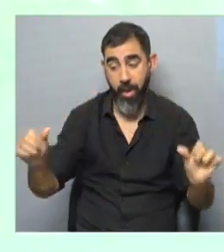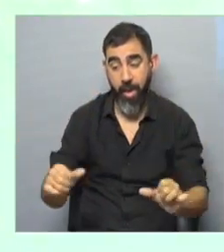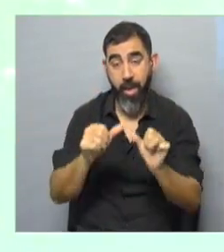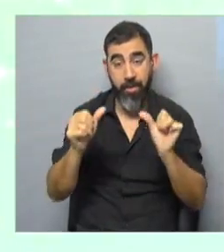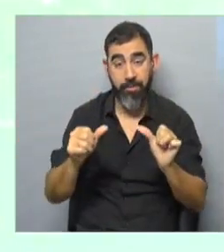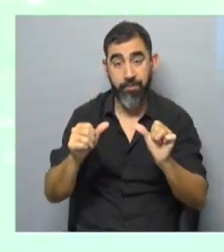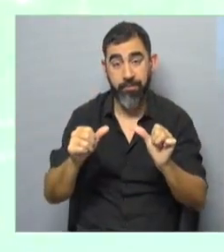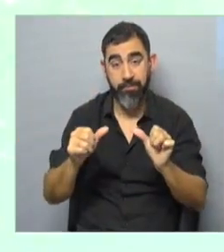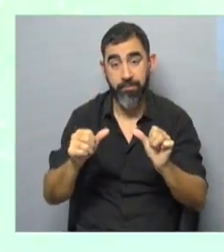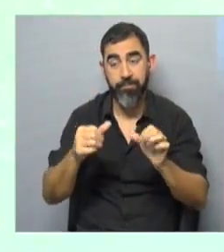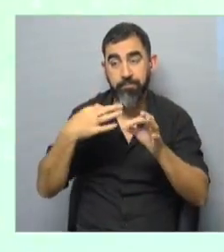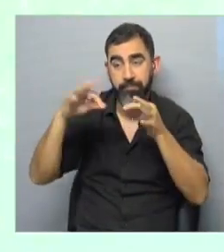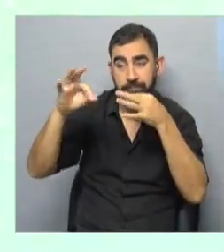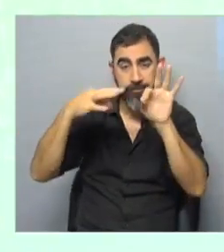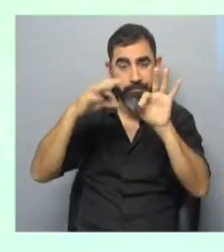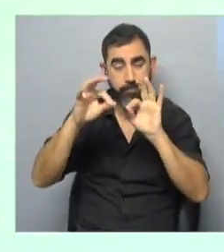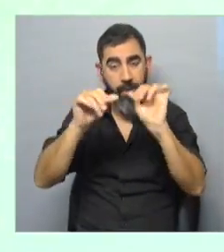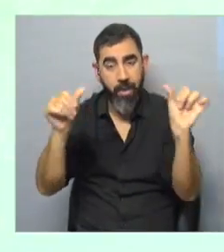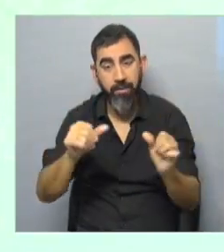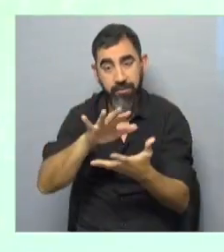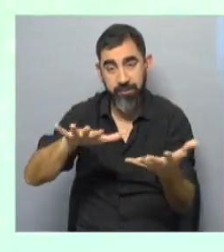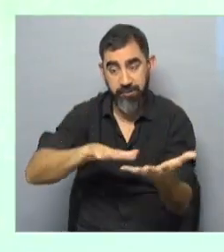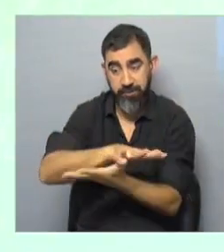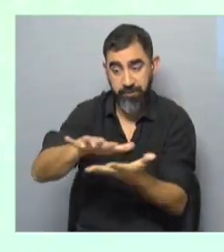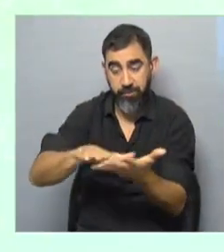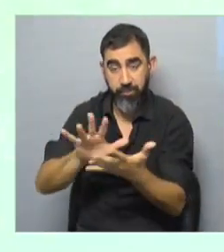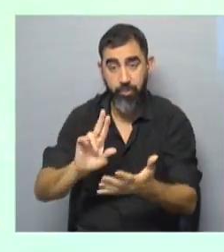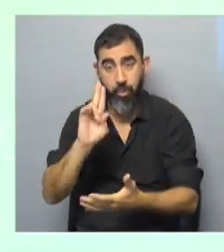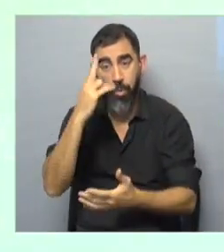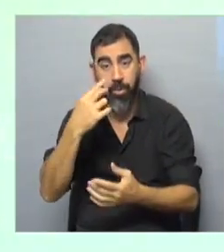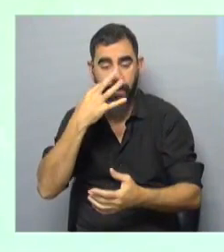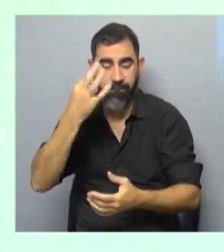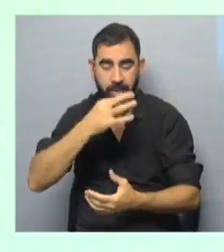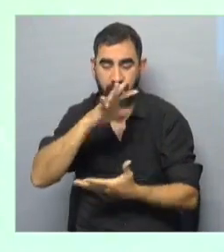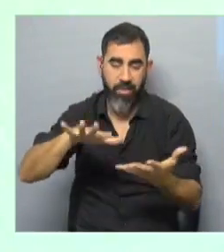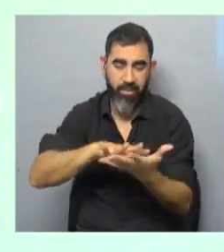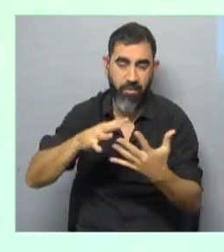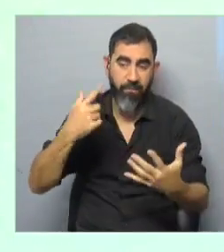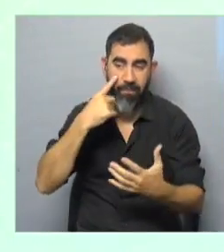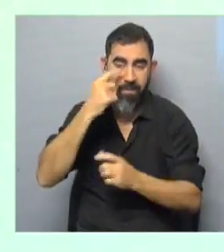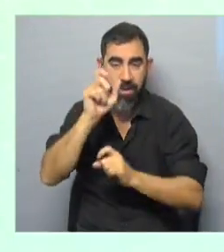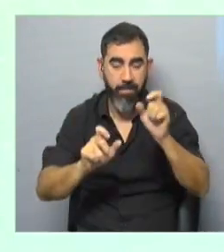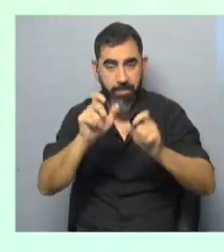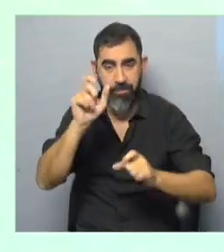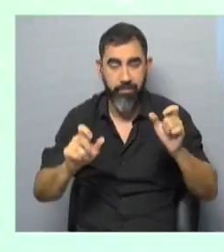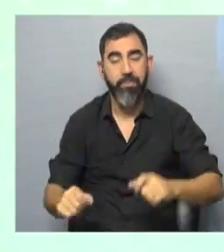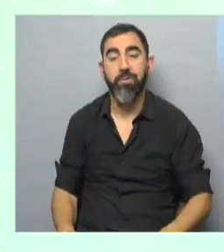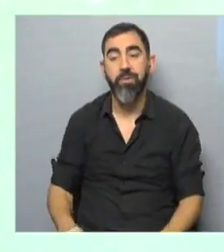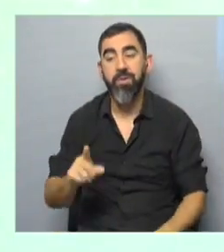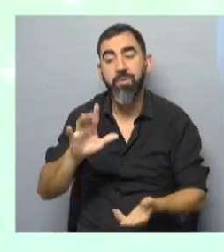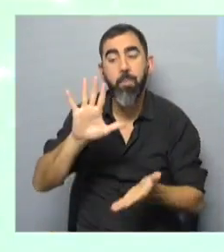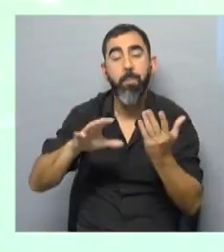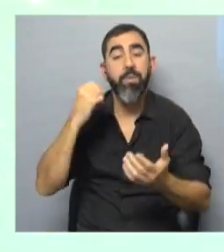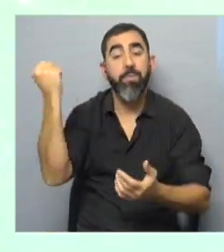entre la descripción que se hace de la situación país y la realidad que viven los ciudadanos. Me parece que eso es lo más